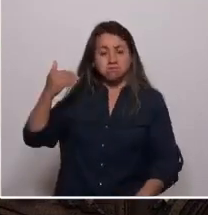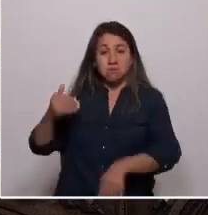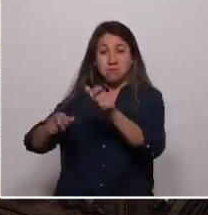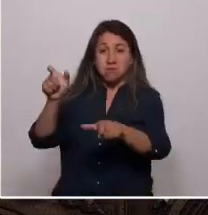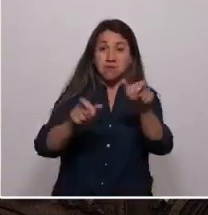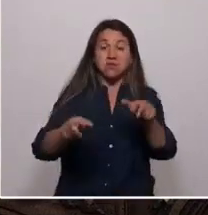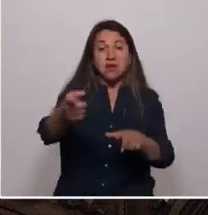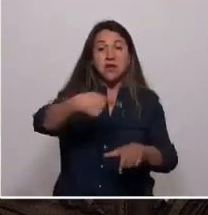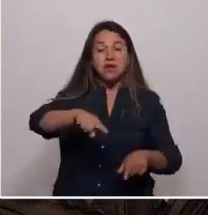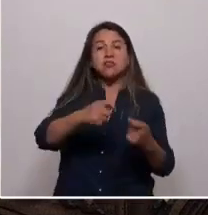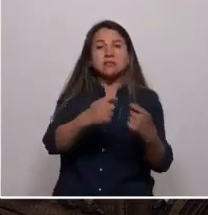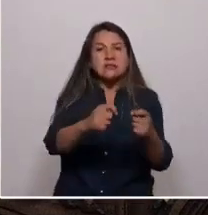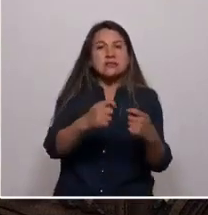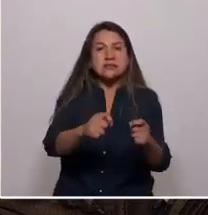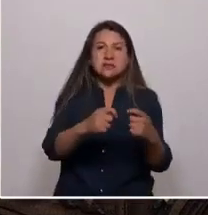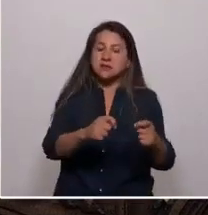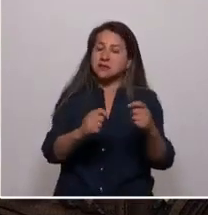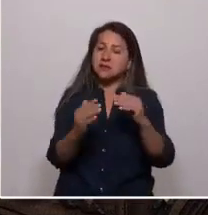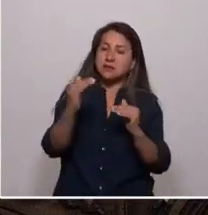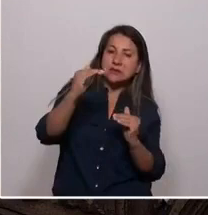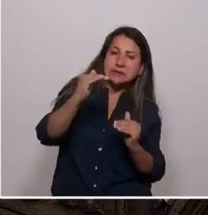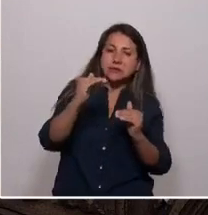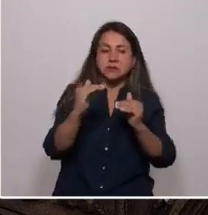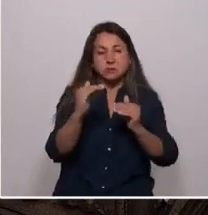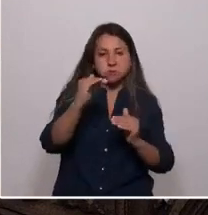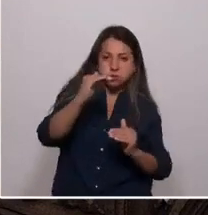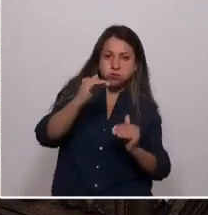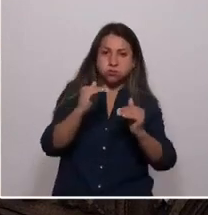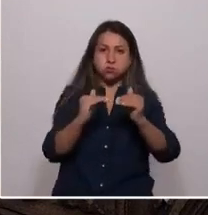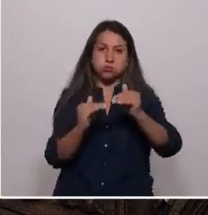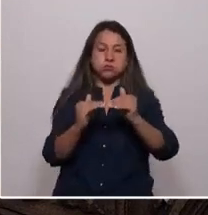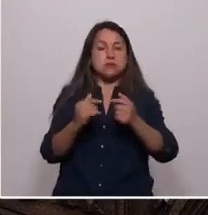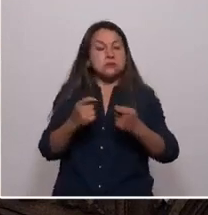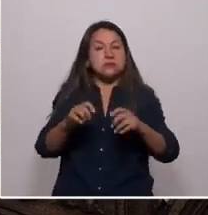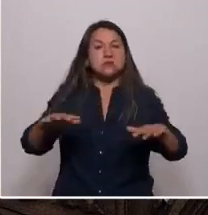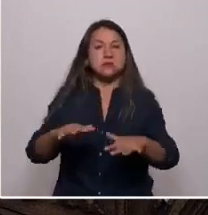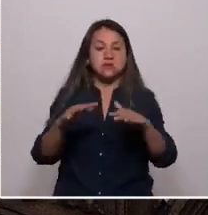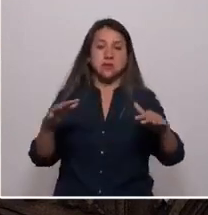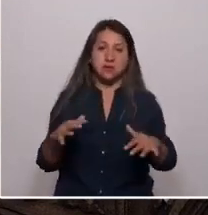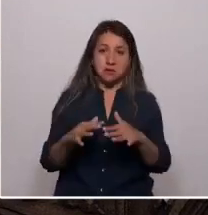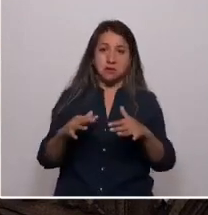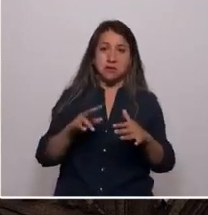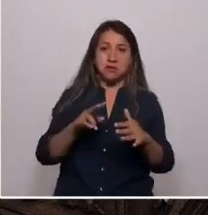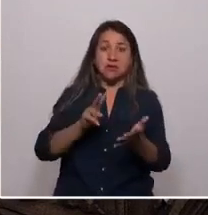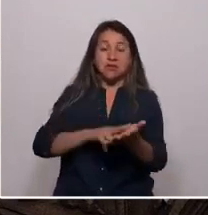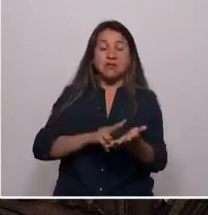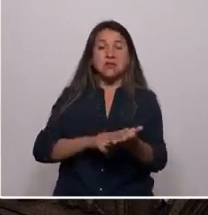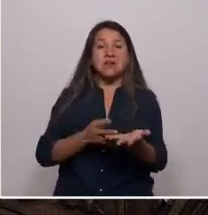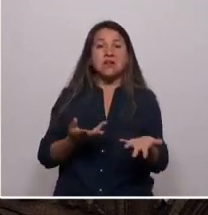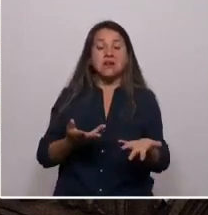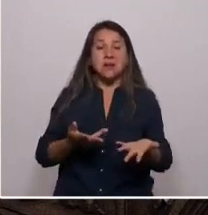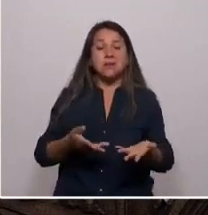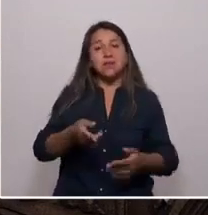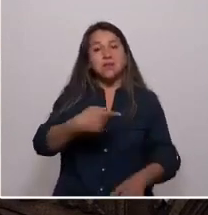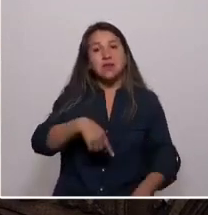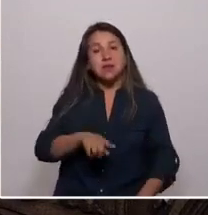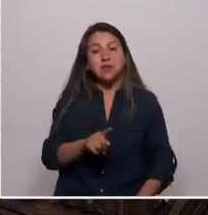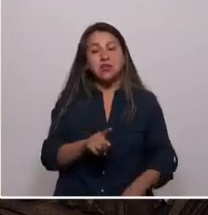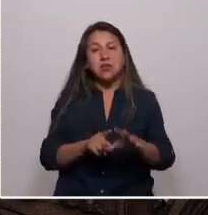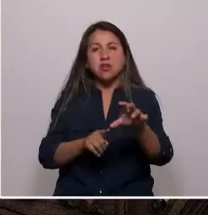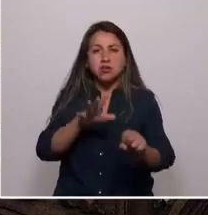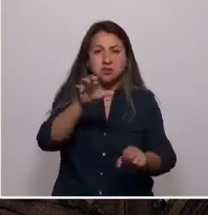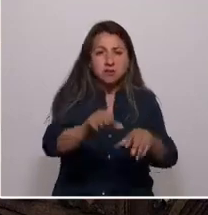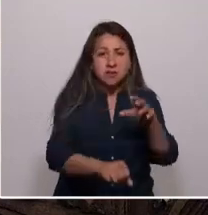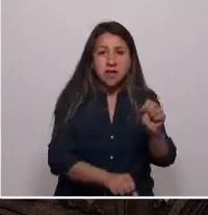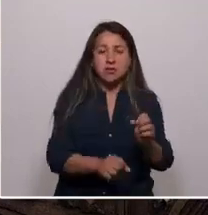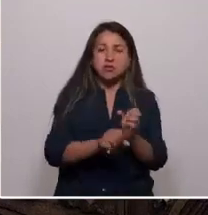han intentado hacer frente a la desigualdad, la explotación y a la depredación a la que, incluso a punta de fusil, tortura